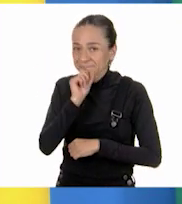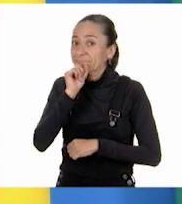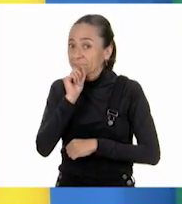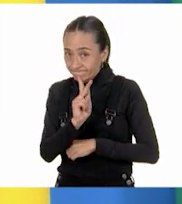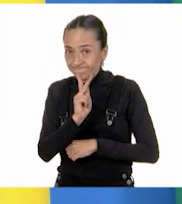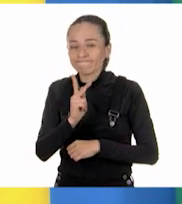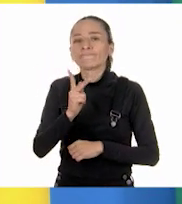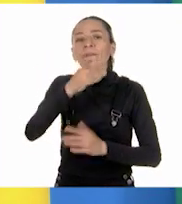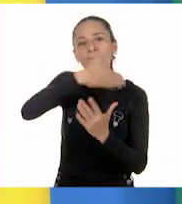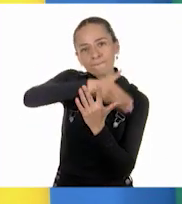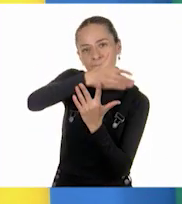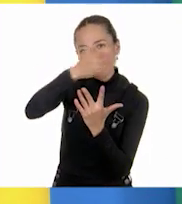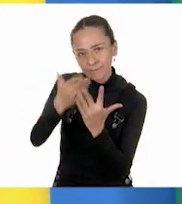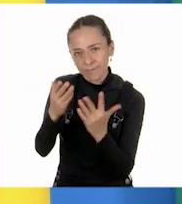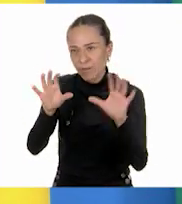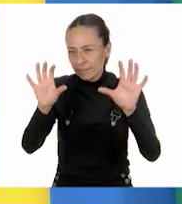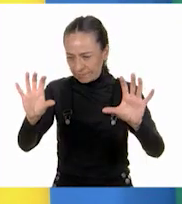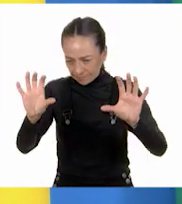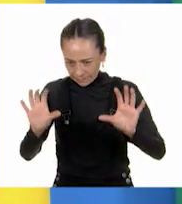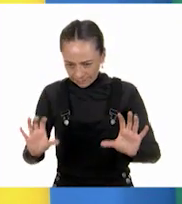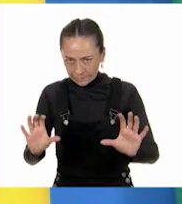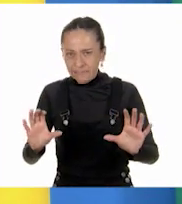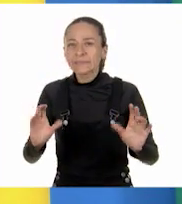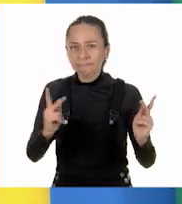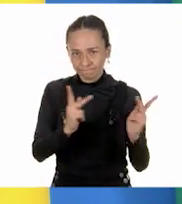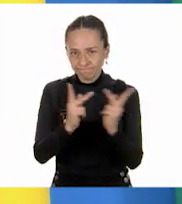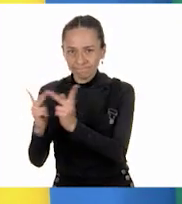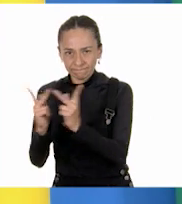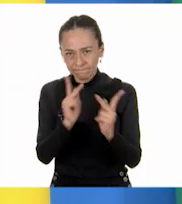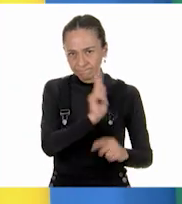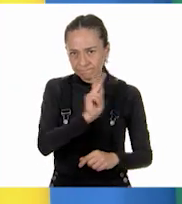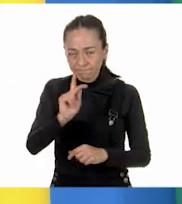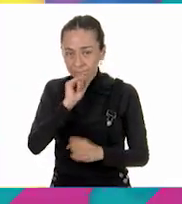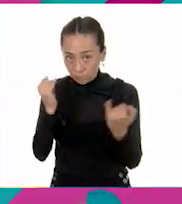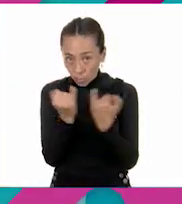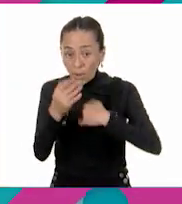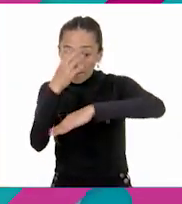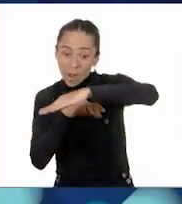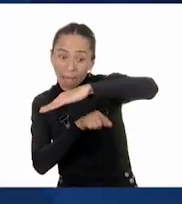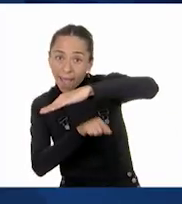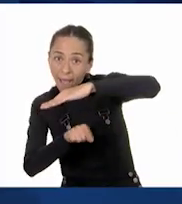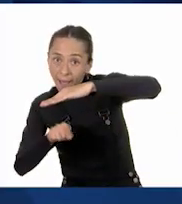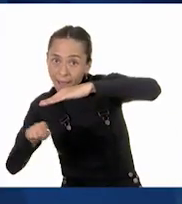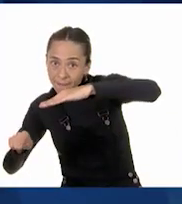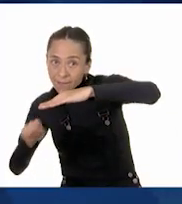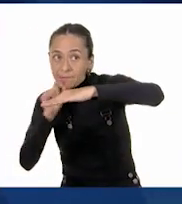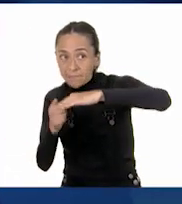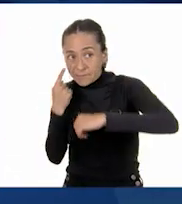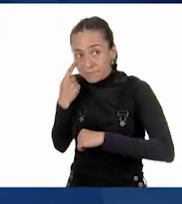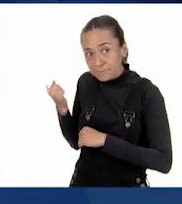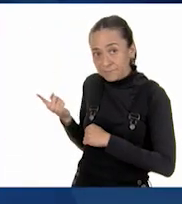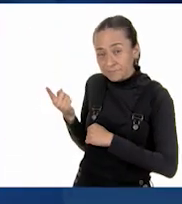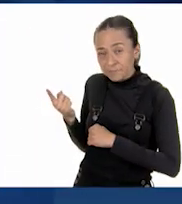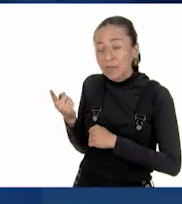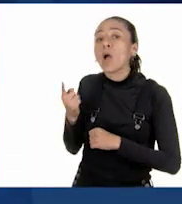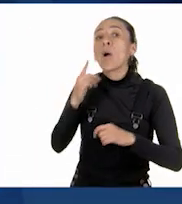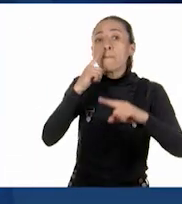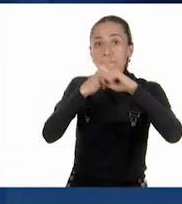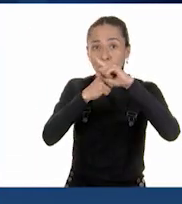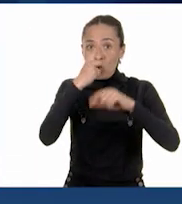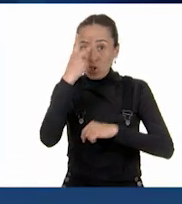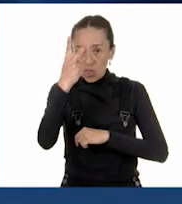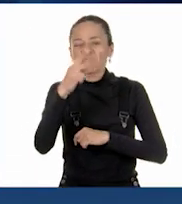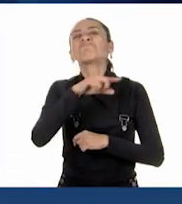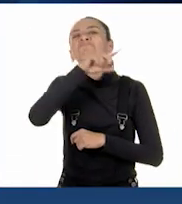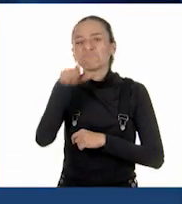multiplico por dos el numerador y el denominador de cada una de las fracciones que me salieron, obtengo octavos. Y mira,